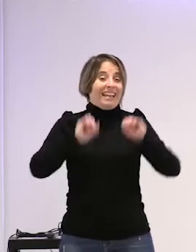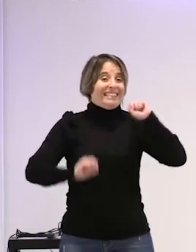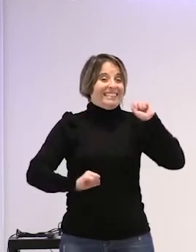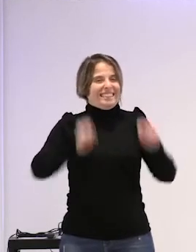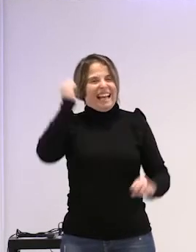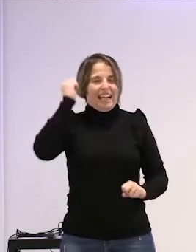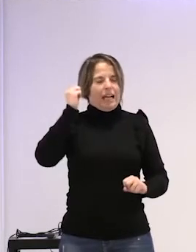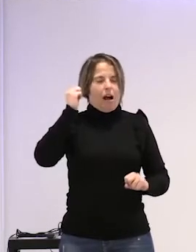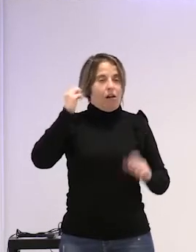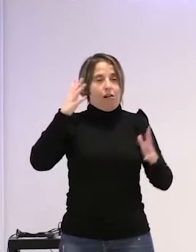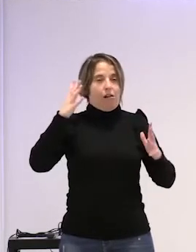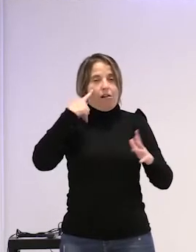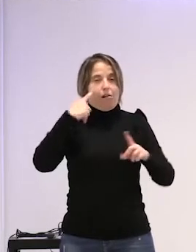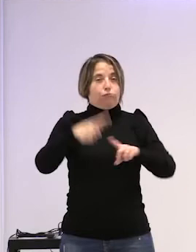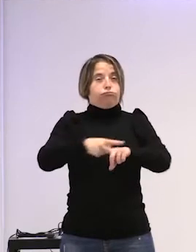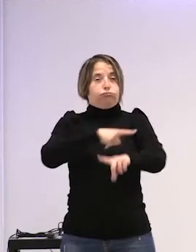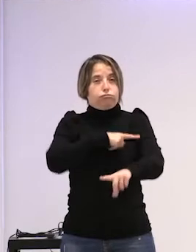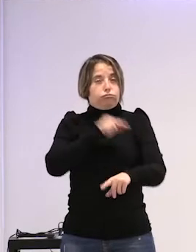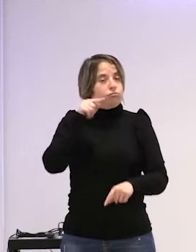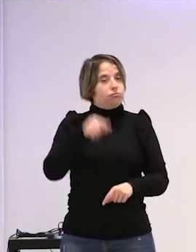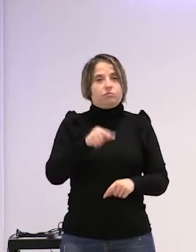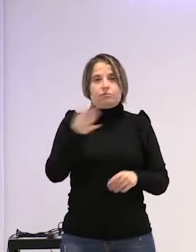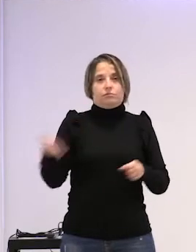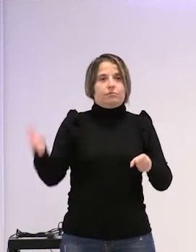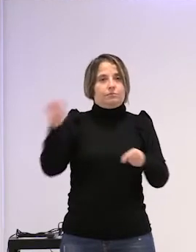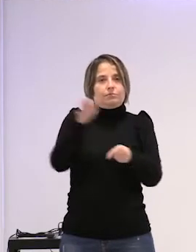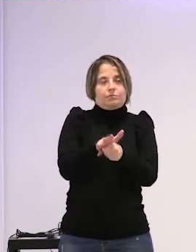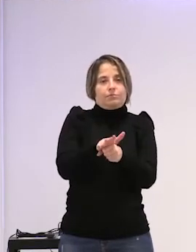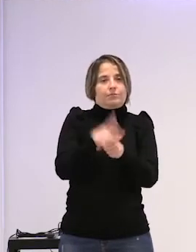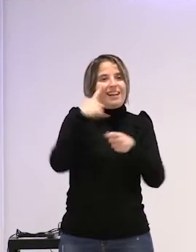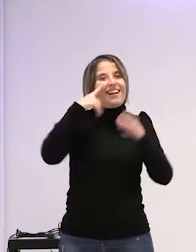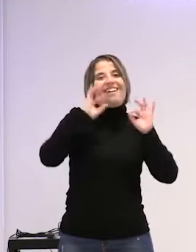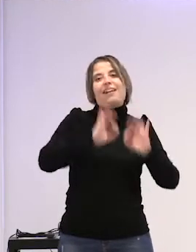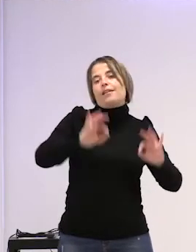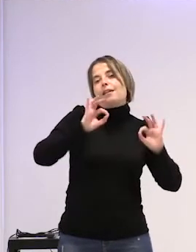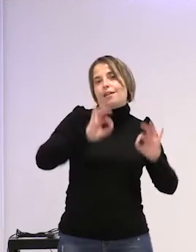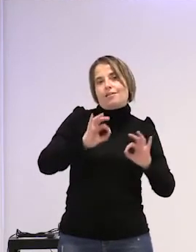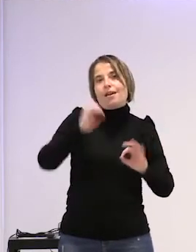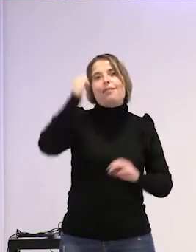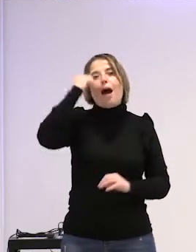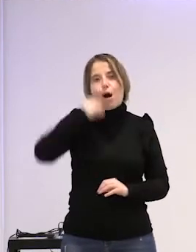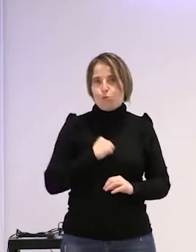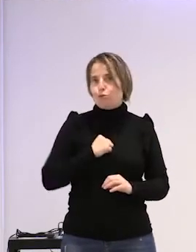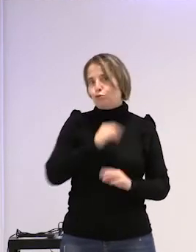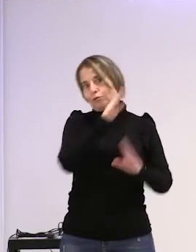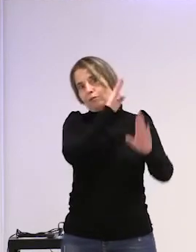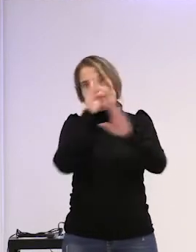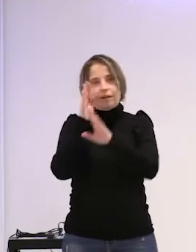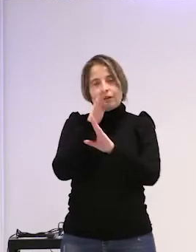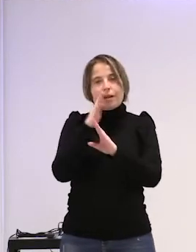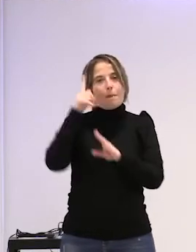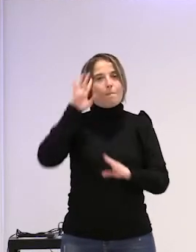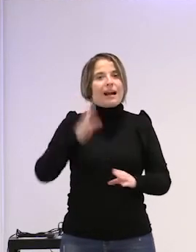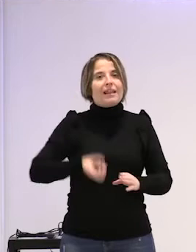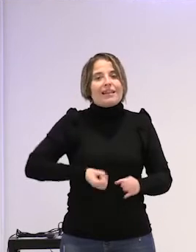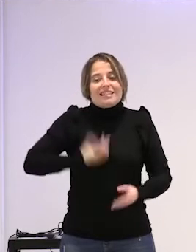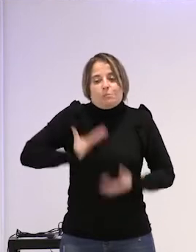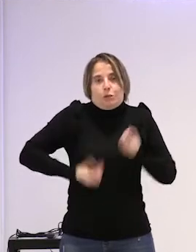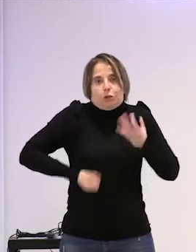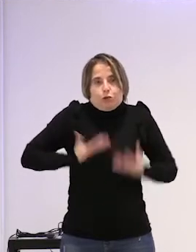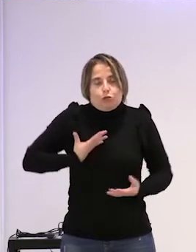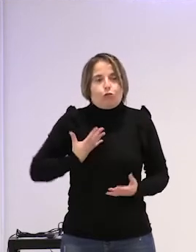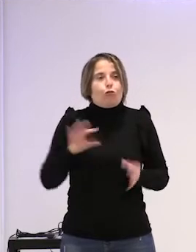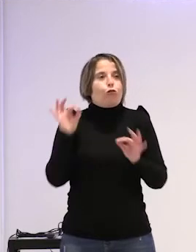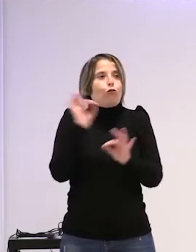va a ponerse por encima de lo que sería la realidad que es el abuso es decir la sintomatología o la